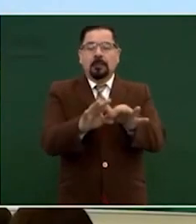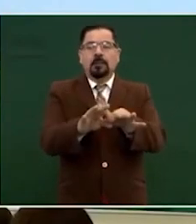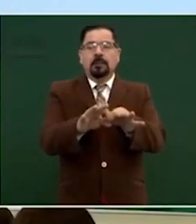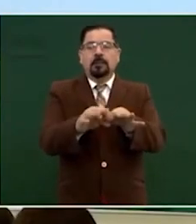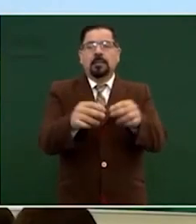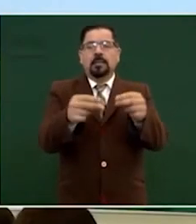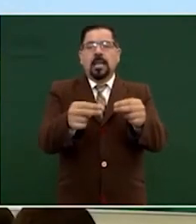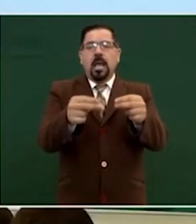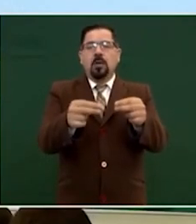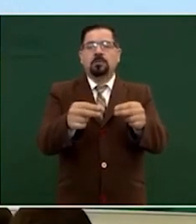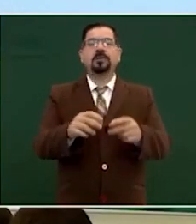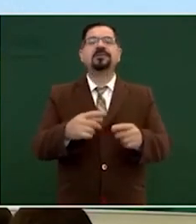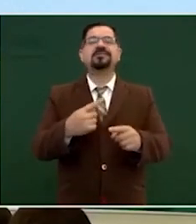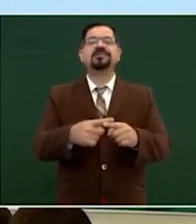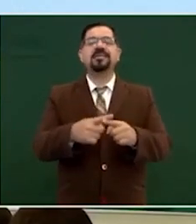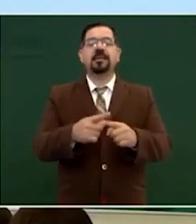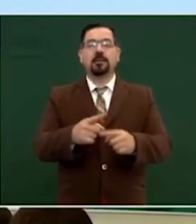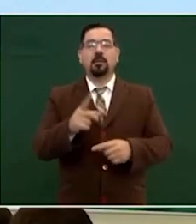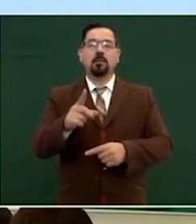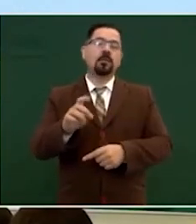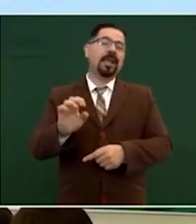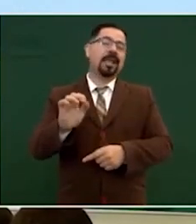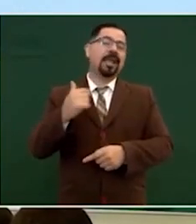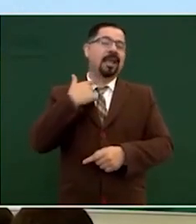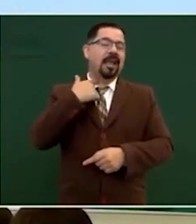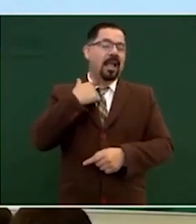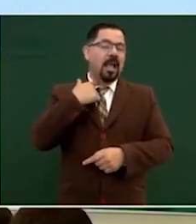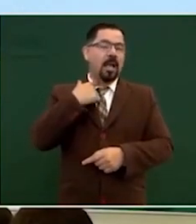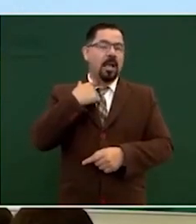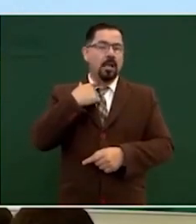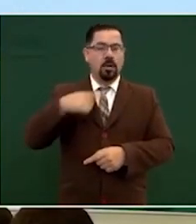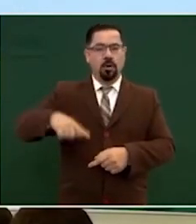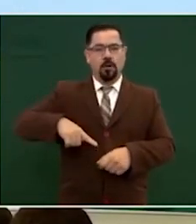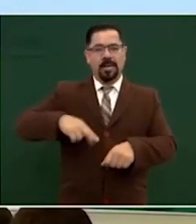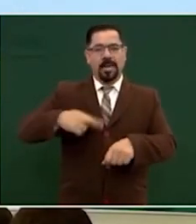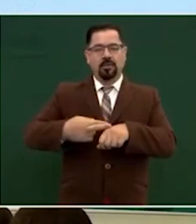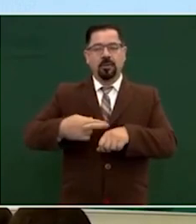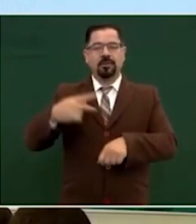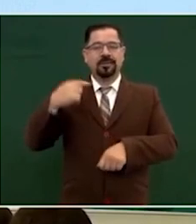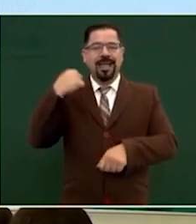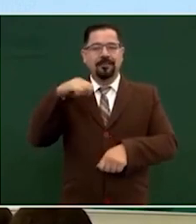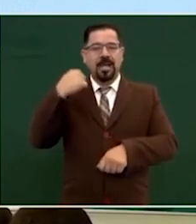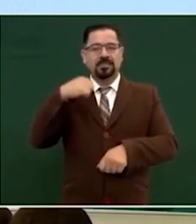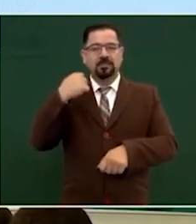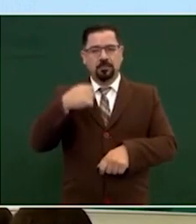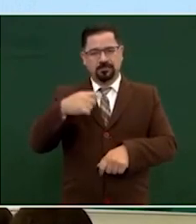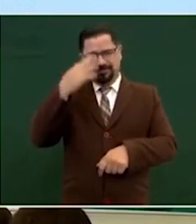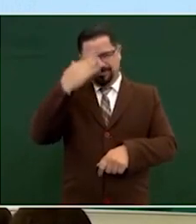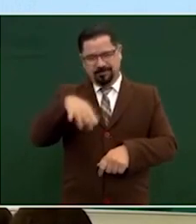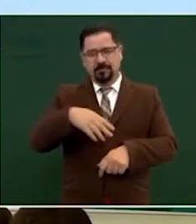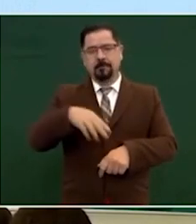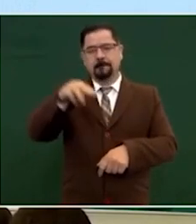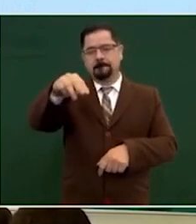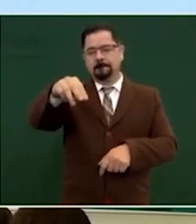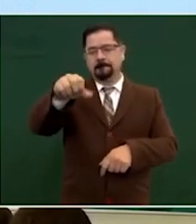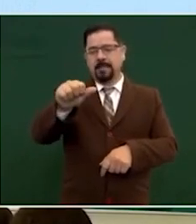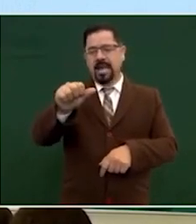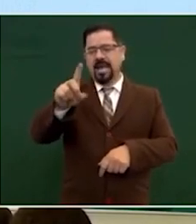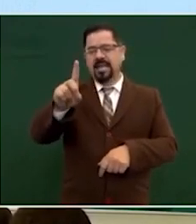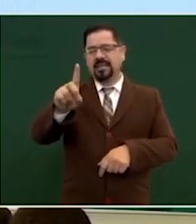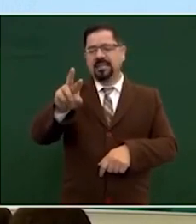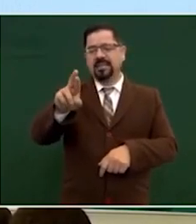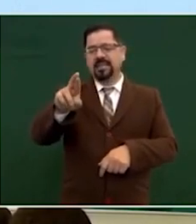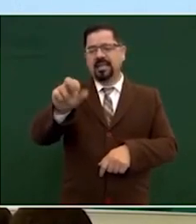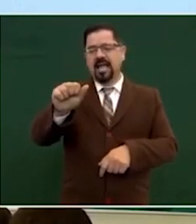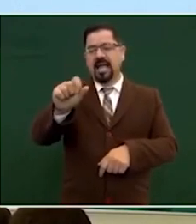el exgobernador de Tabasco Roberto Madrazo o sus familiares